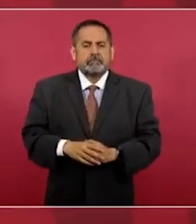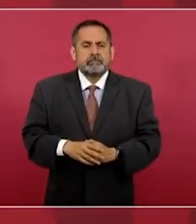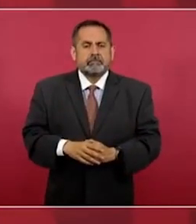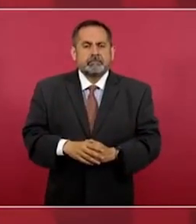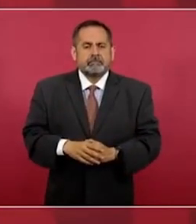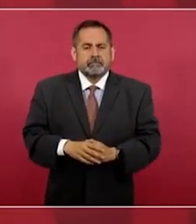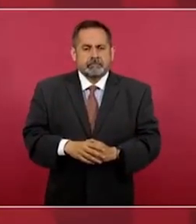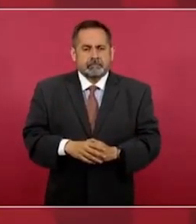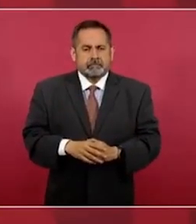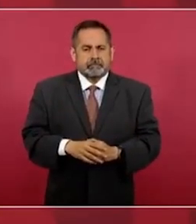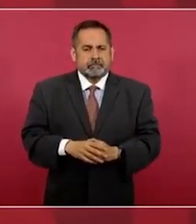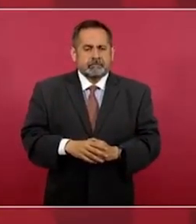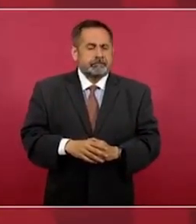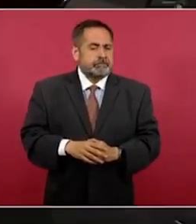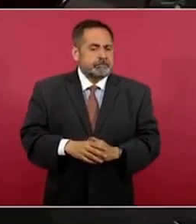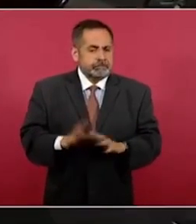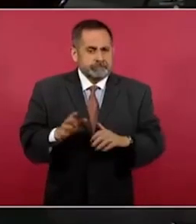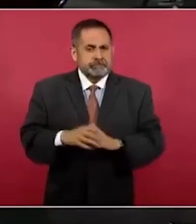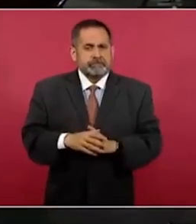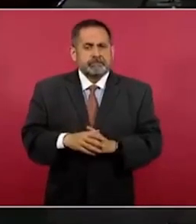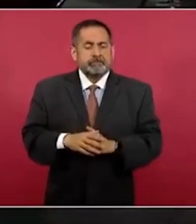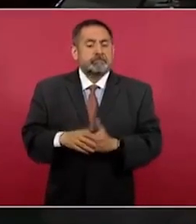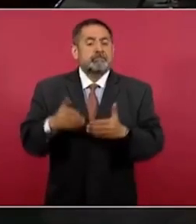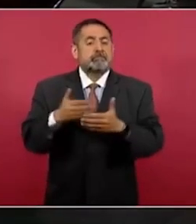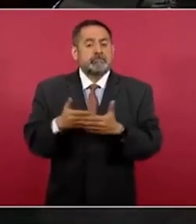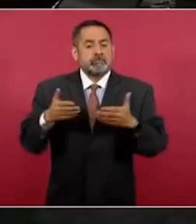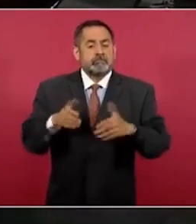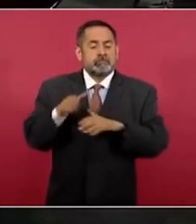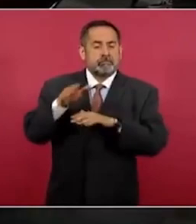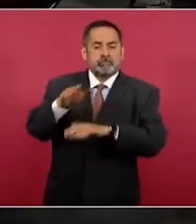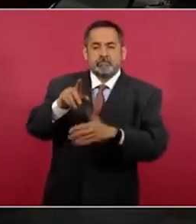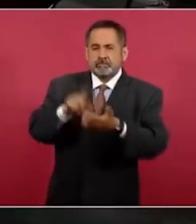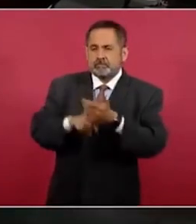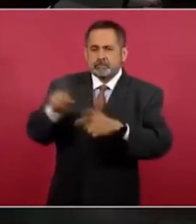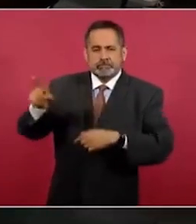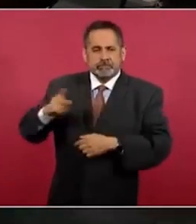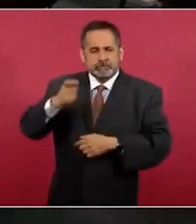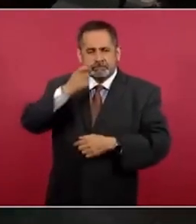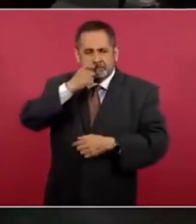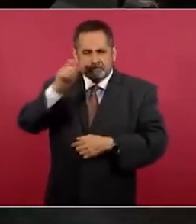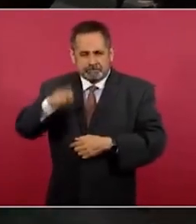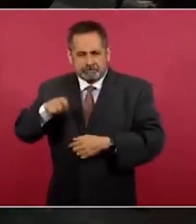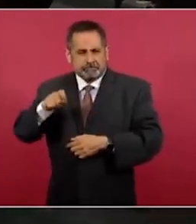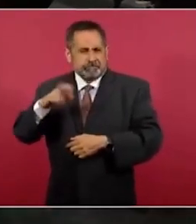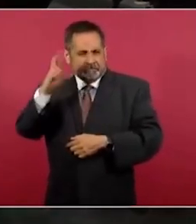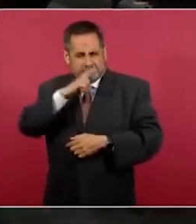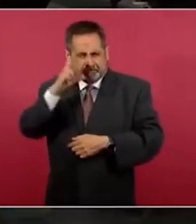Viene ahora el conflicto Rusia-Ucrania, hay